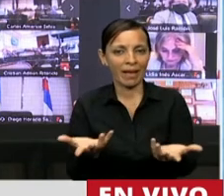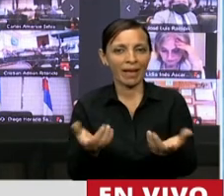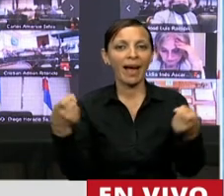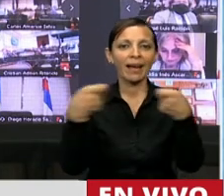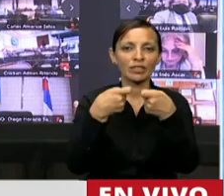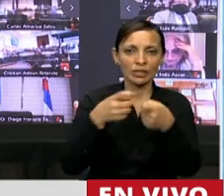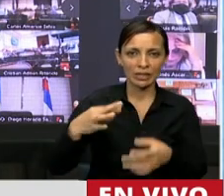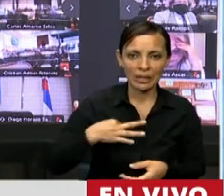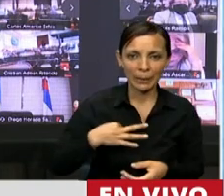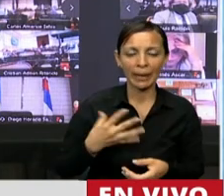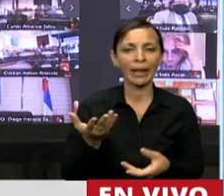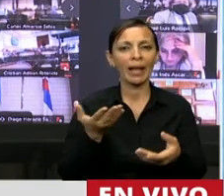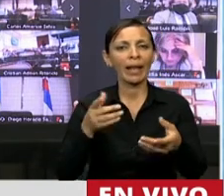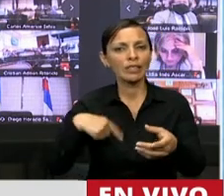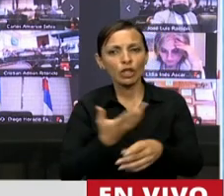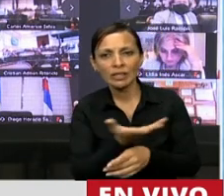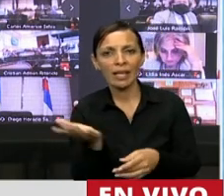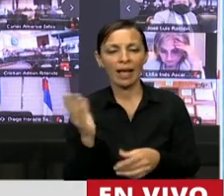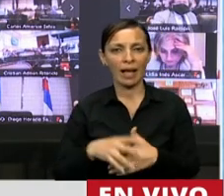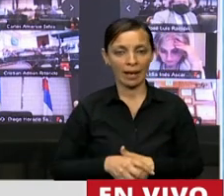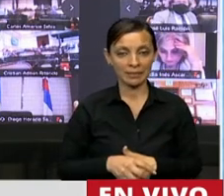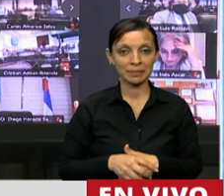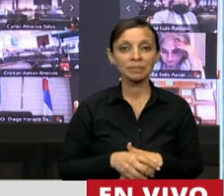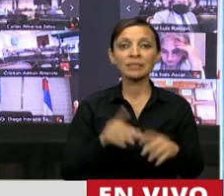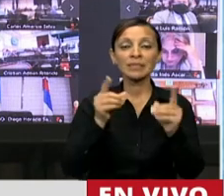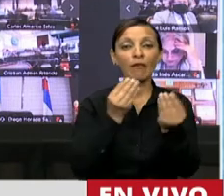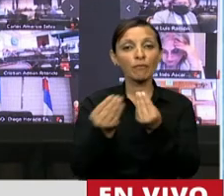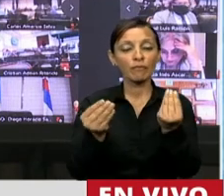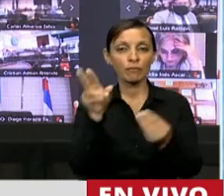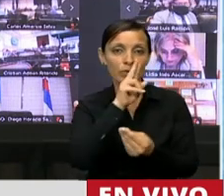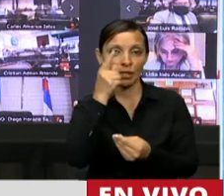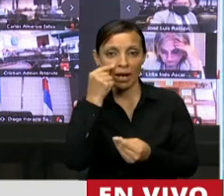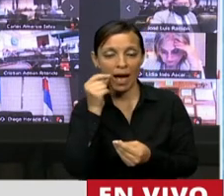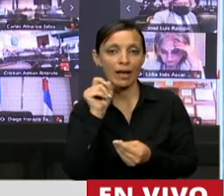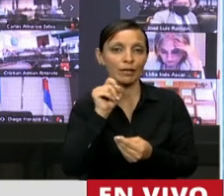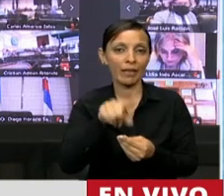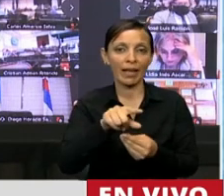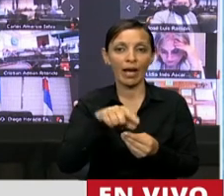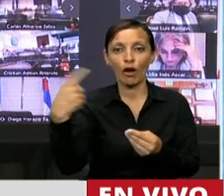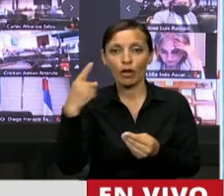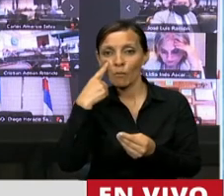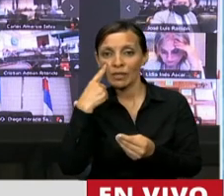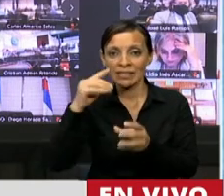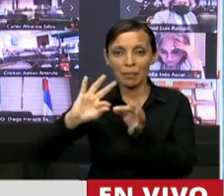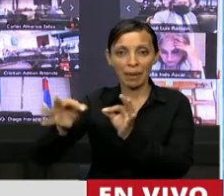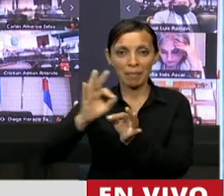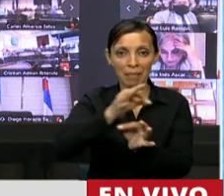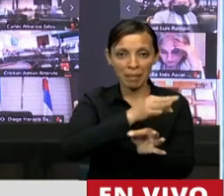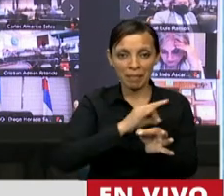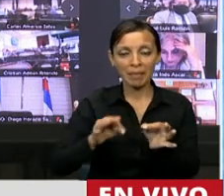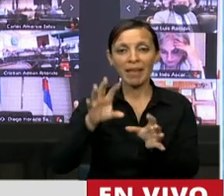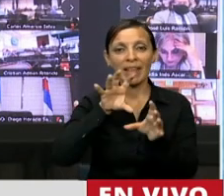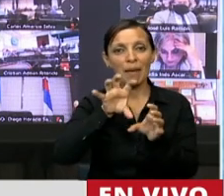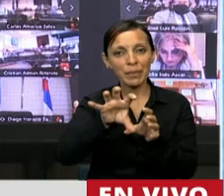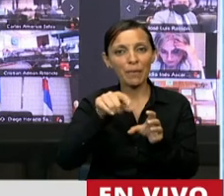civiles, comunitarias, a las funcionarias y funcionarios de los municipios, de las provincias